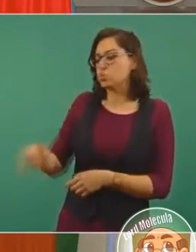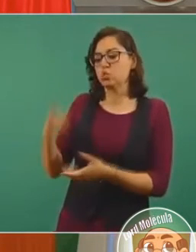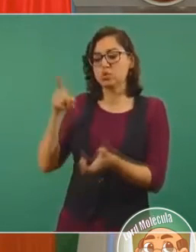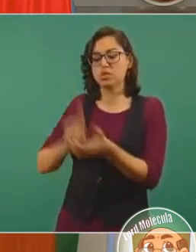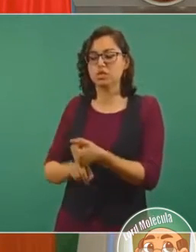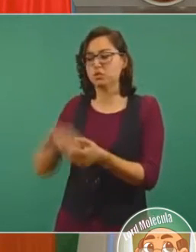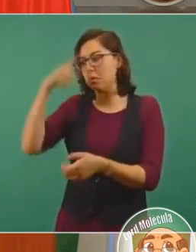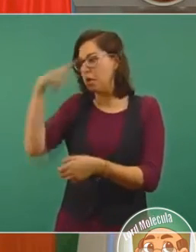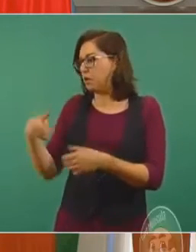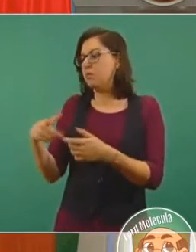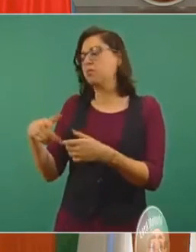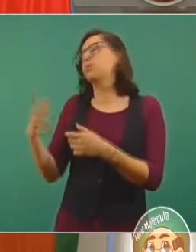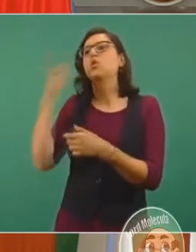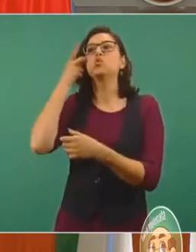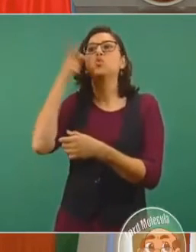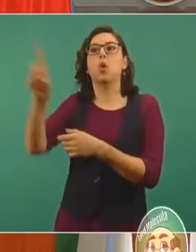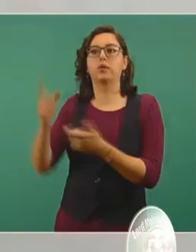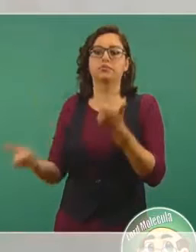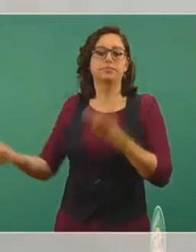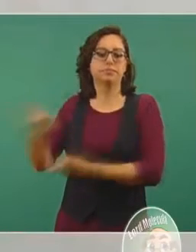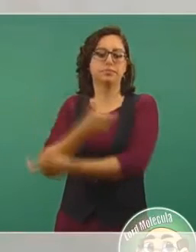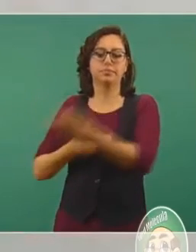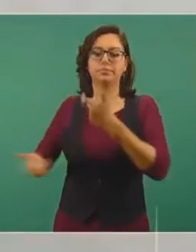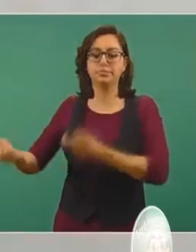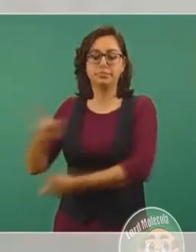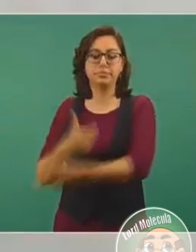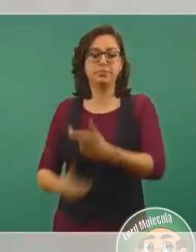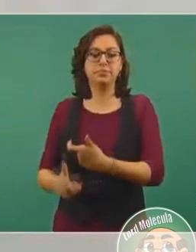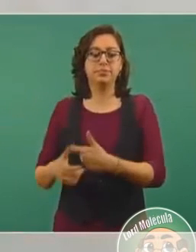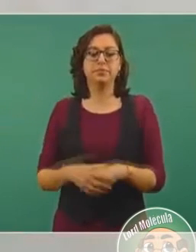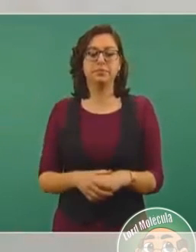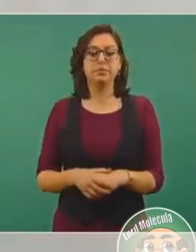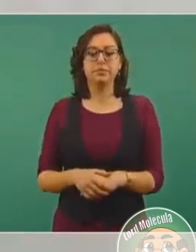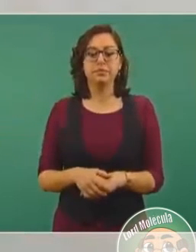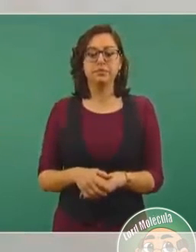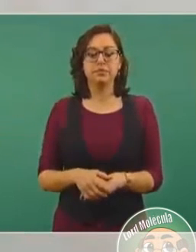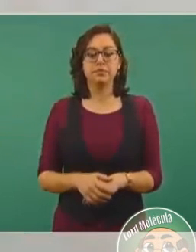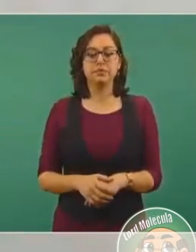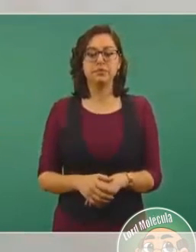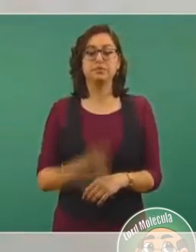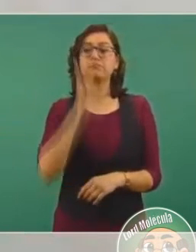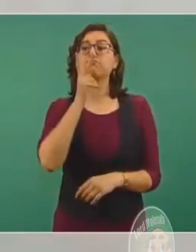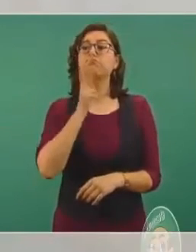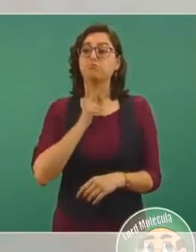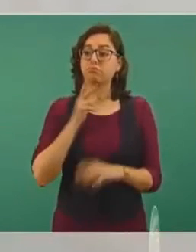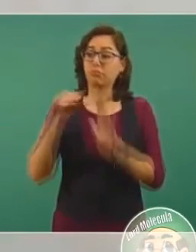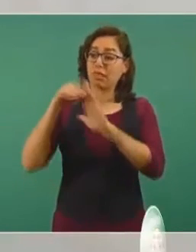economía mexicana y que la crisis petrolera se debía